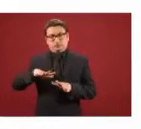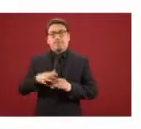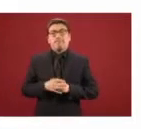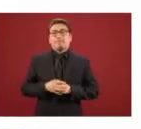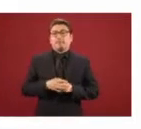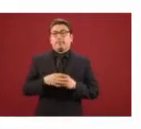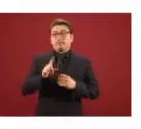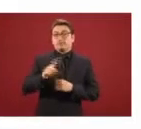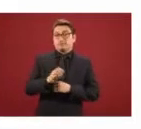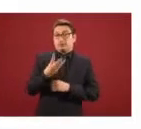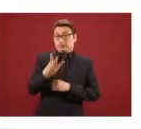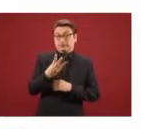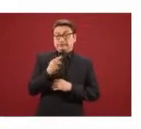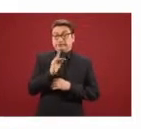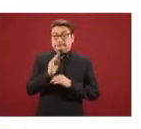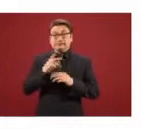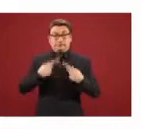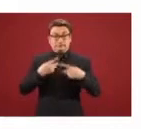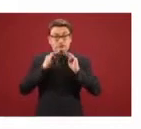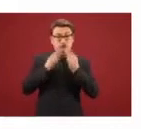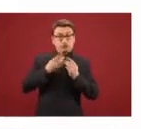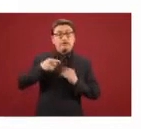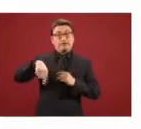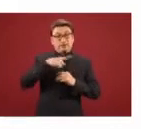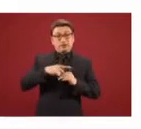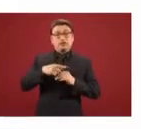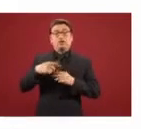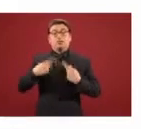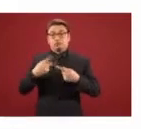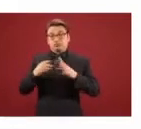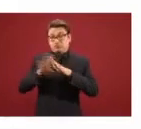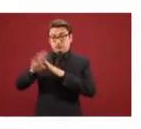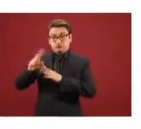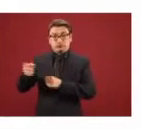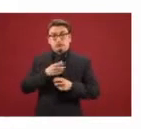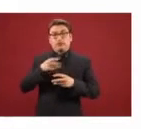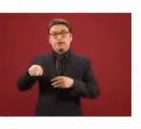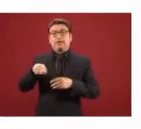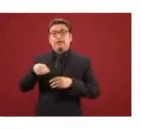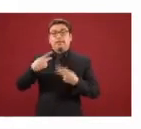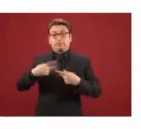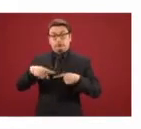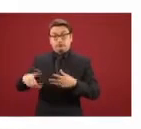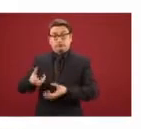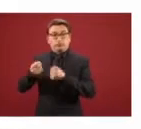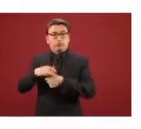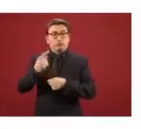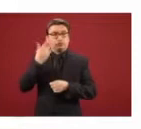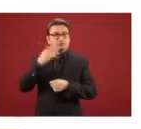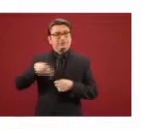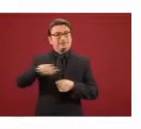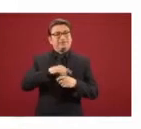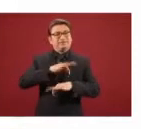103 presuntos traficantes de migrantes fueron puestos a disposición, se les dice rescates a estas operaciones, porque precisamente